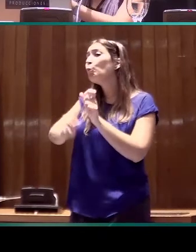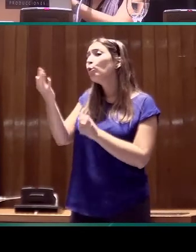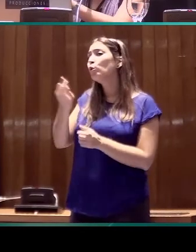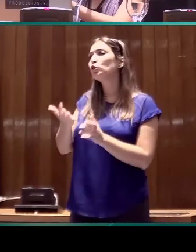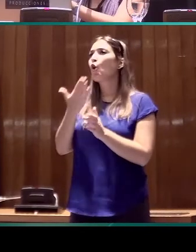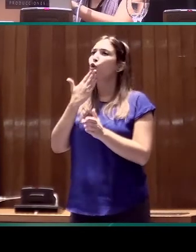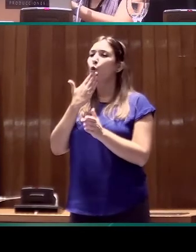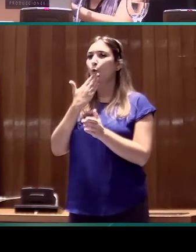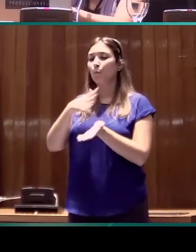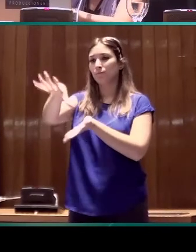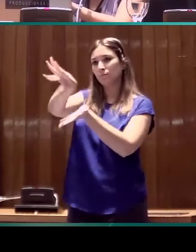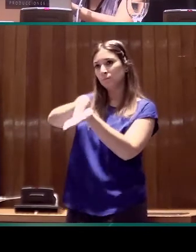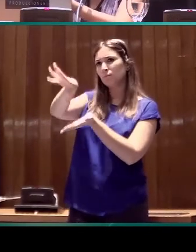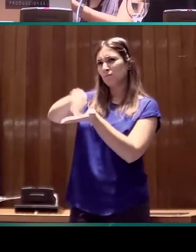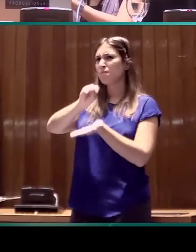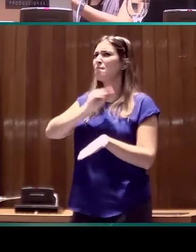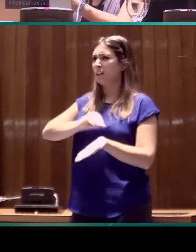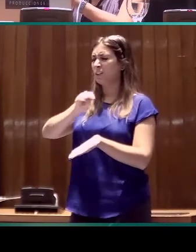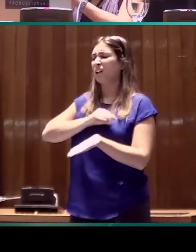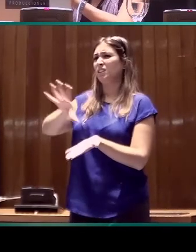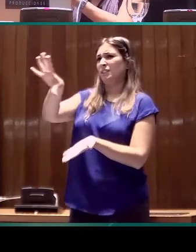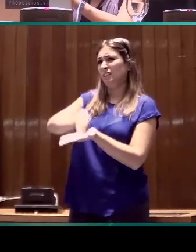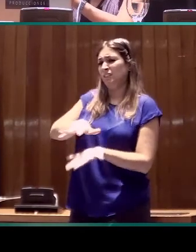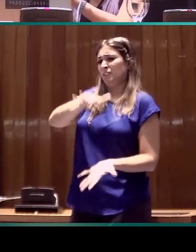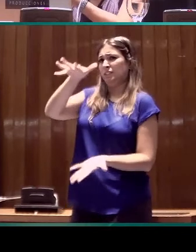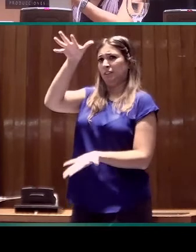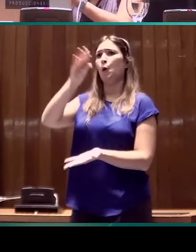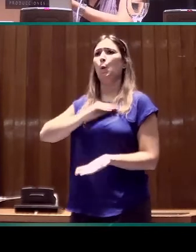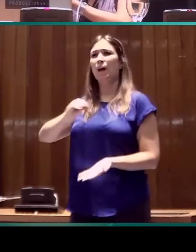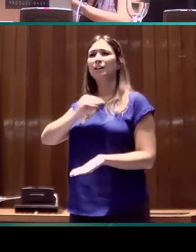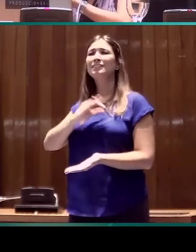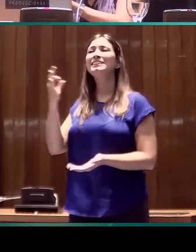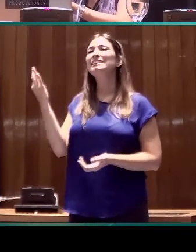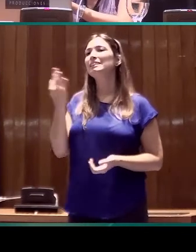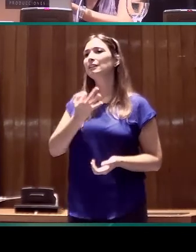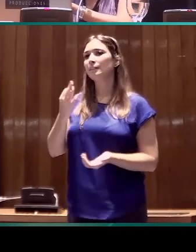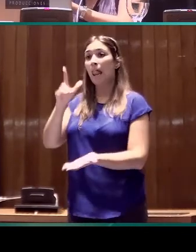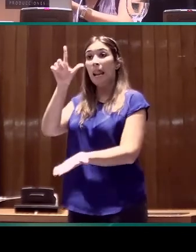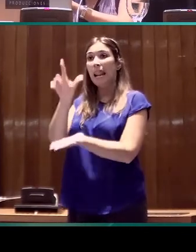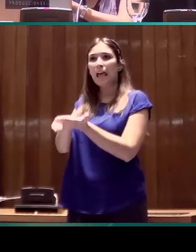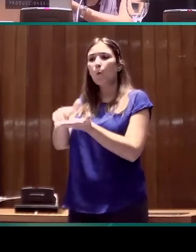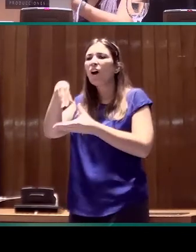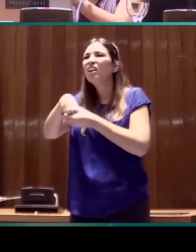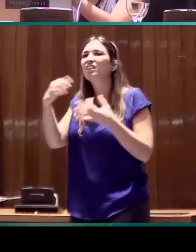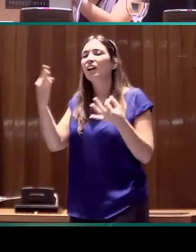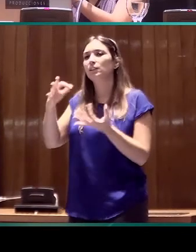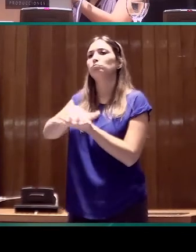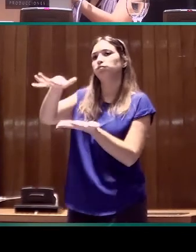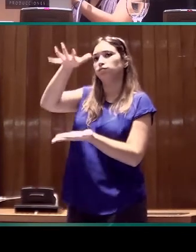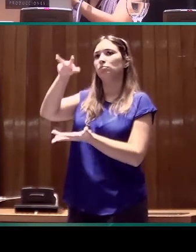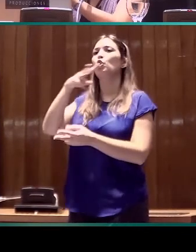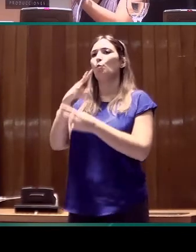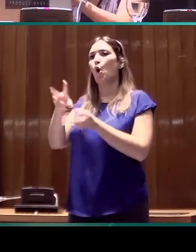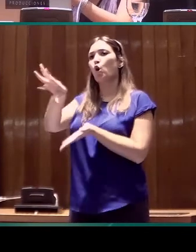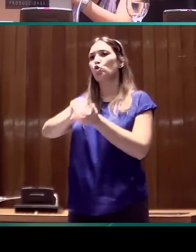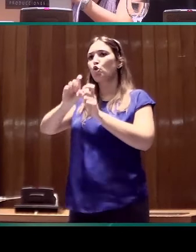colección amplia y representativa de la lengua en sí y que